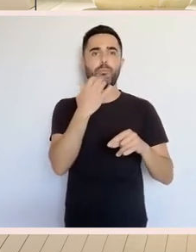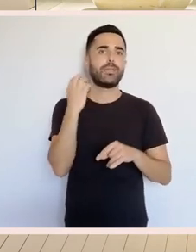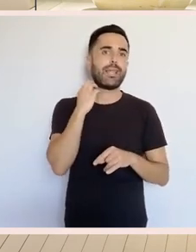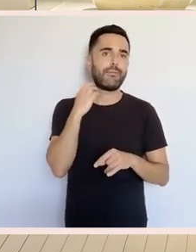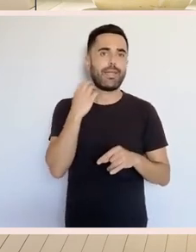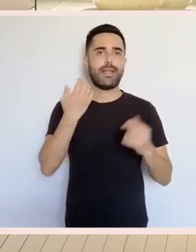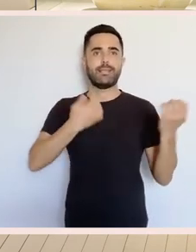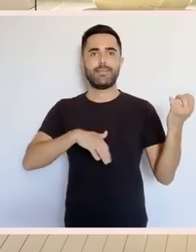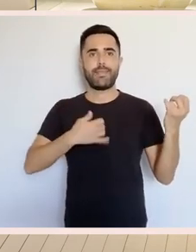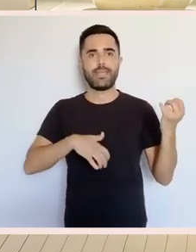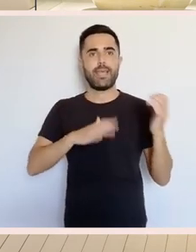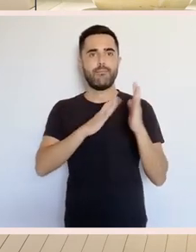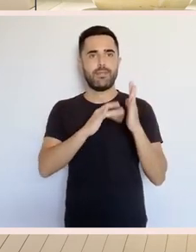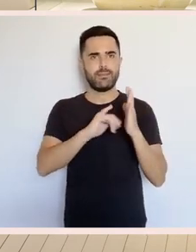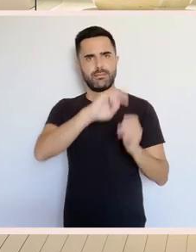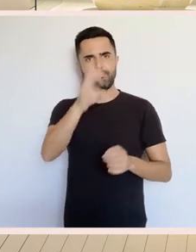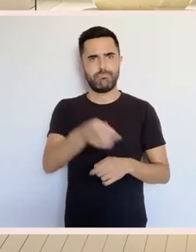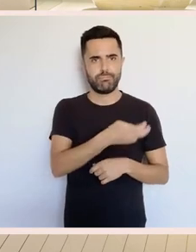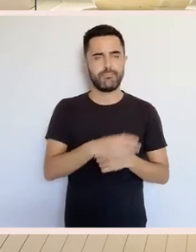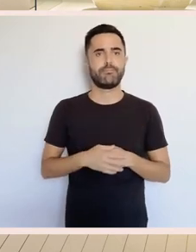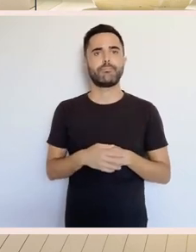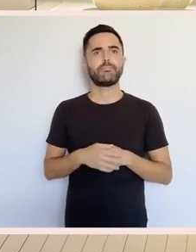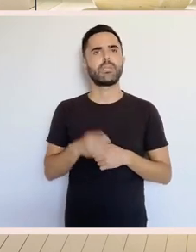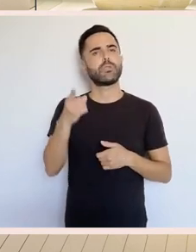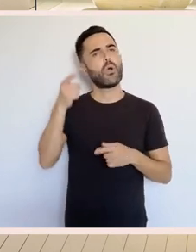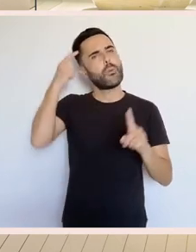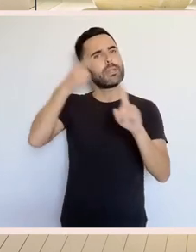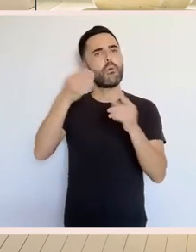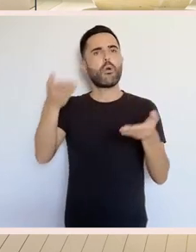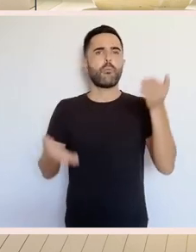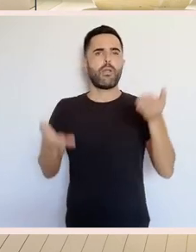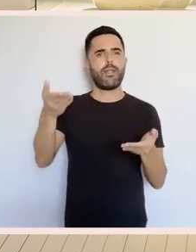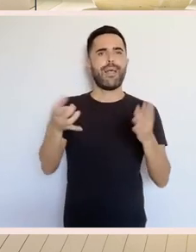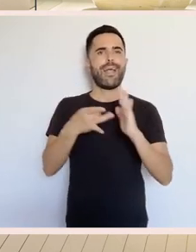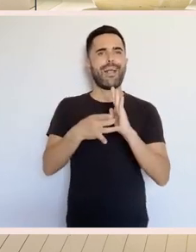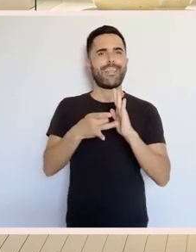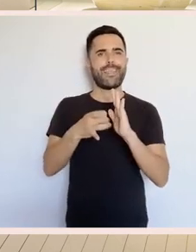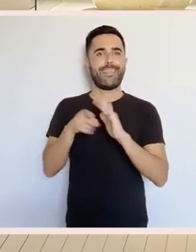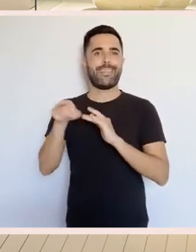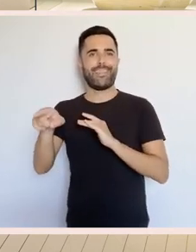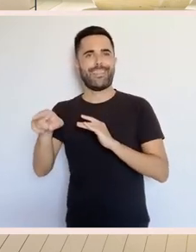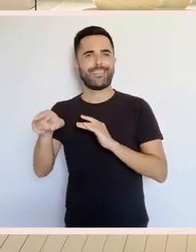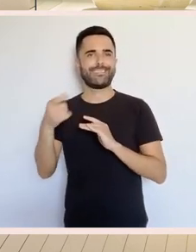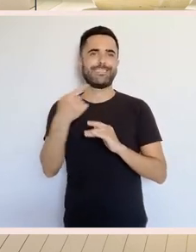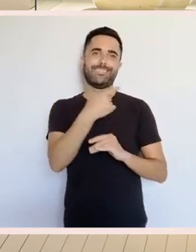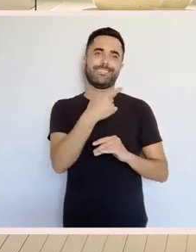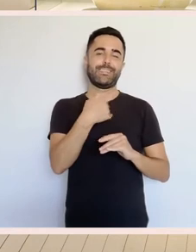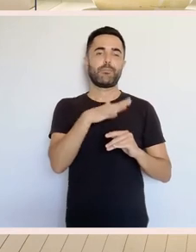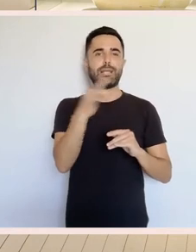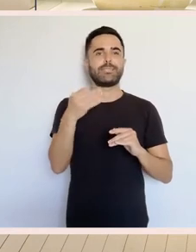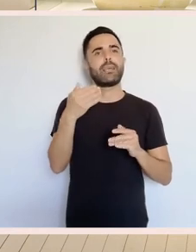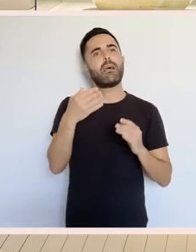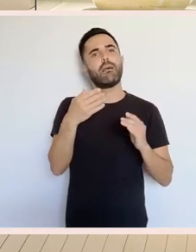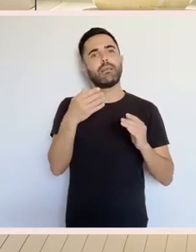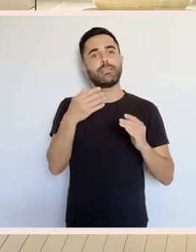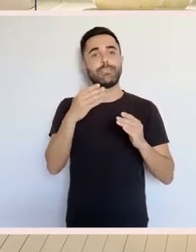Manise, Sevilla. Isto temos aquí para que se compare ca calidad da louza fina da louza de sargadelos como realmente